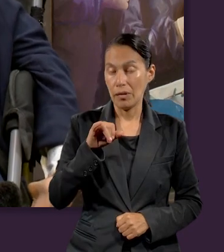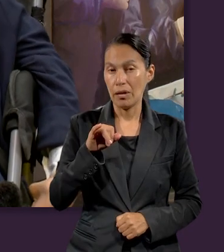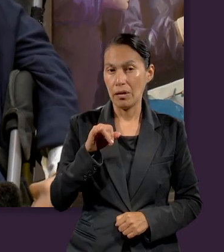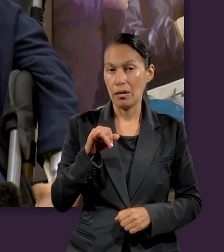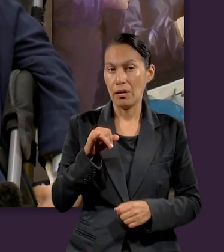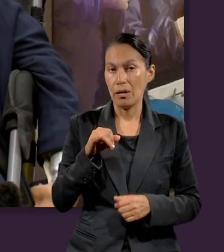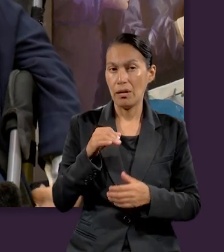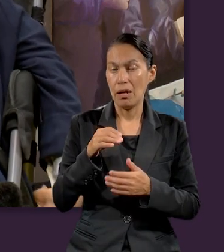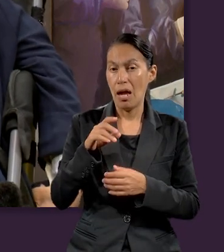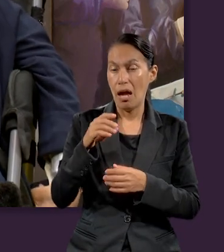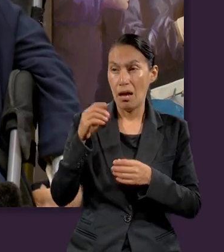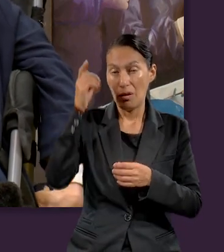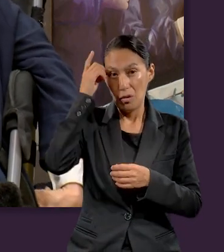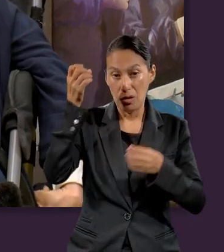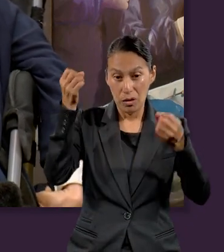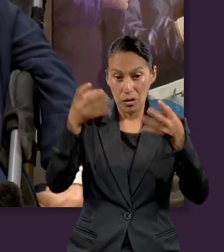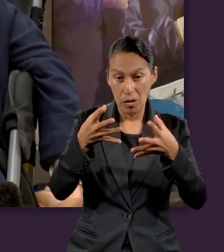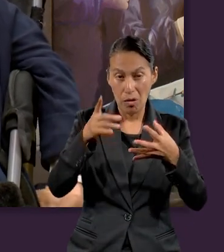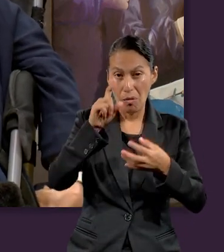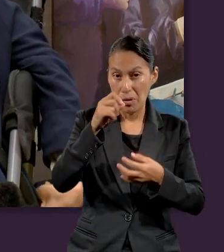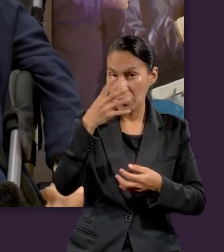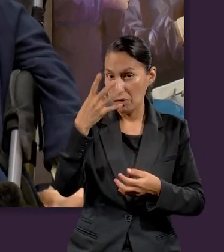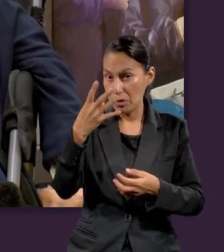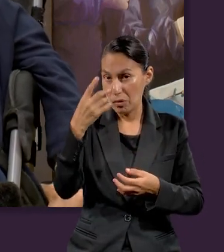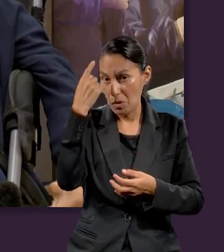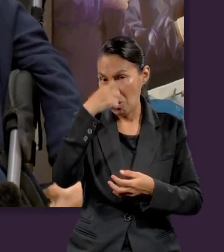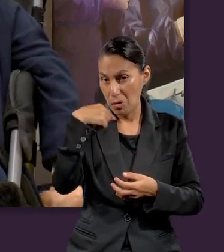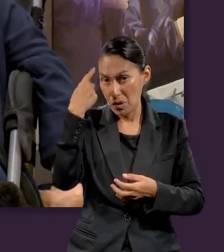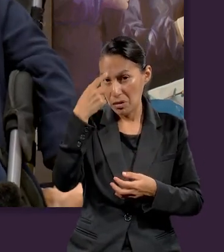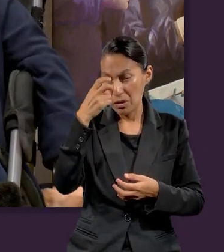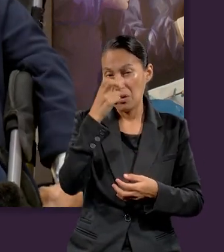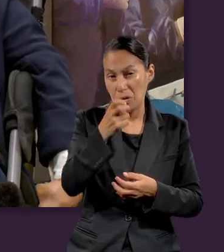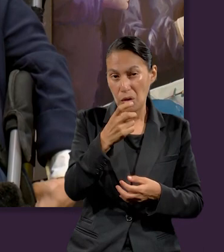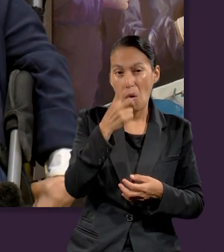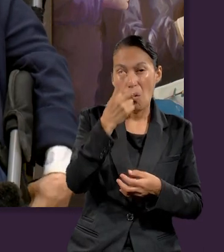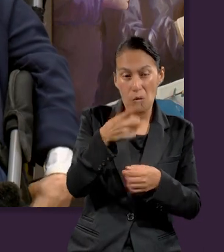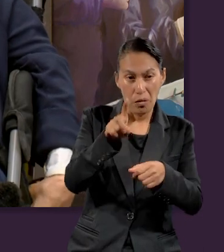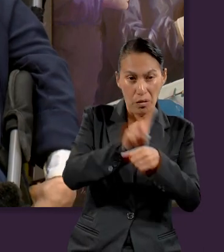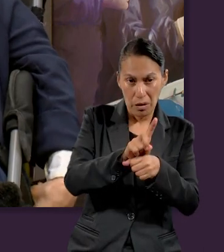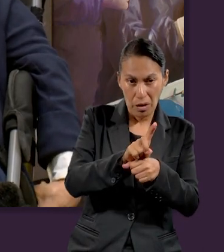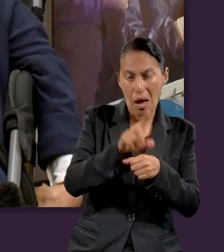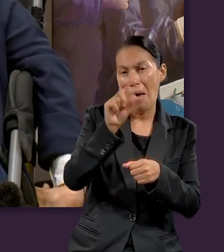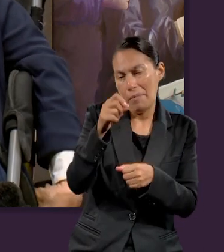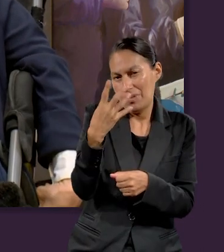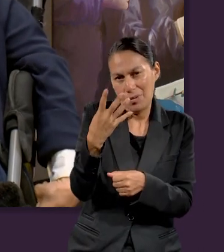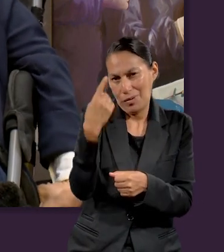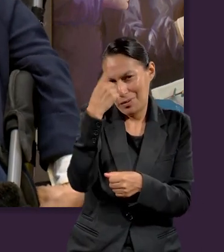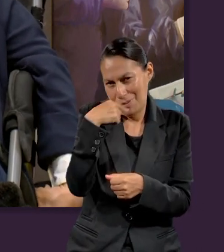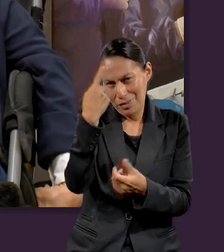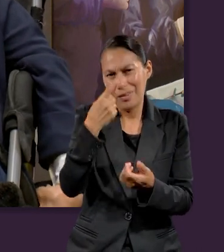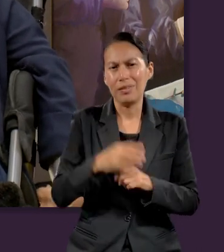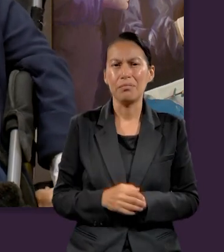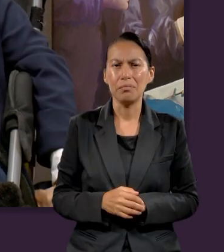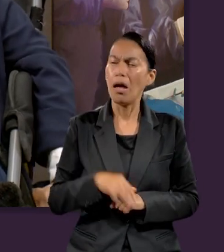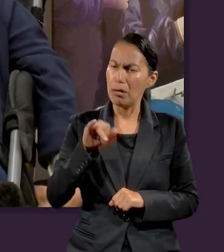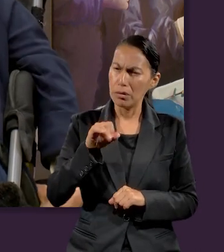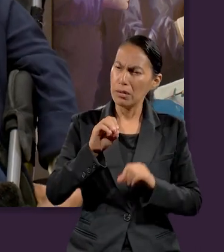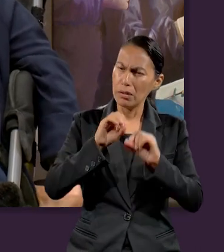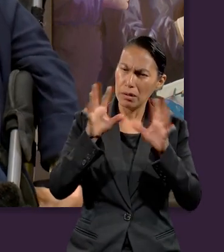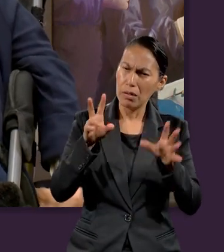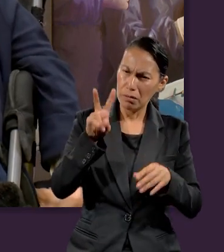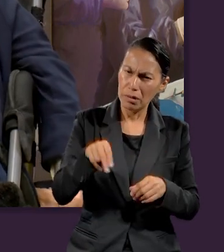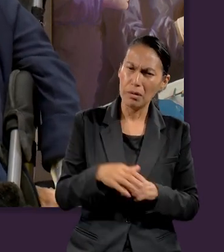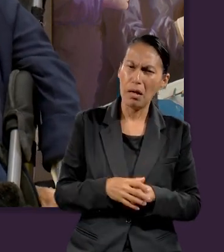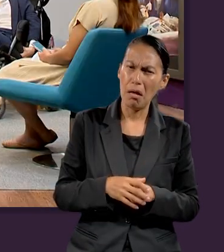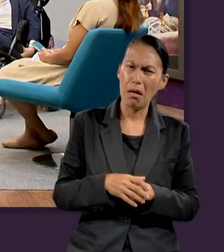Sí, fue creado en 24 horas, así que cada periodo de tiempo es 24 horas.